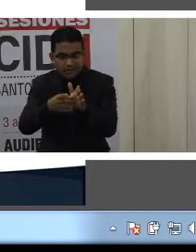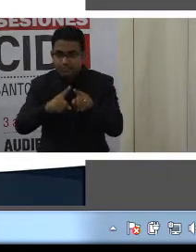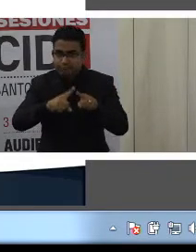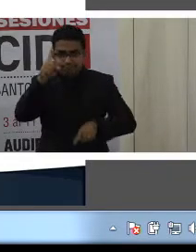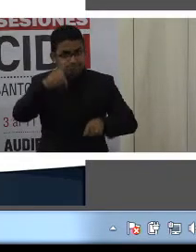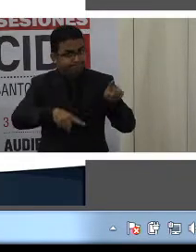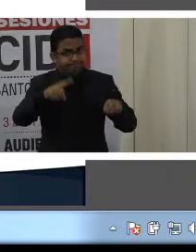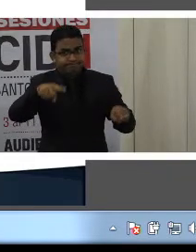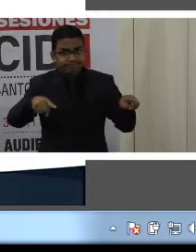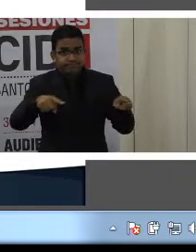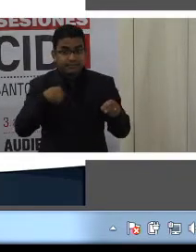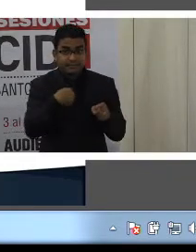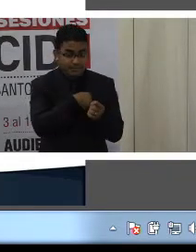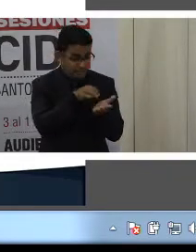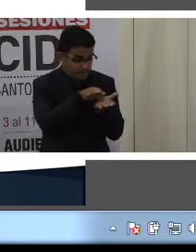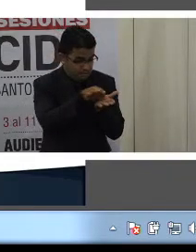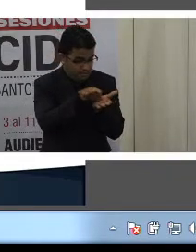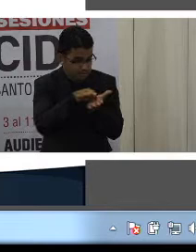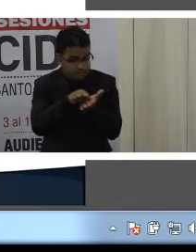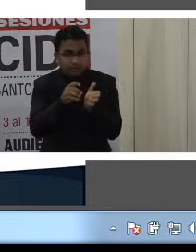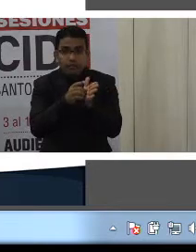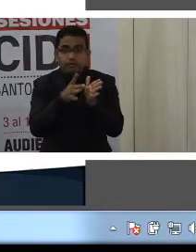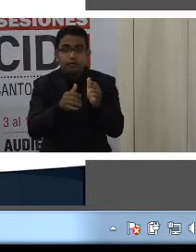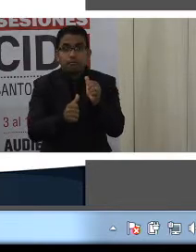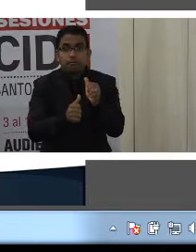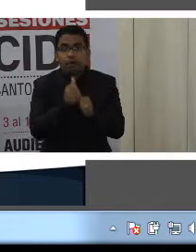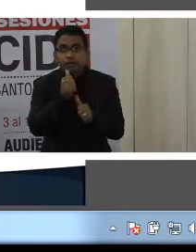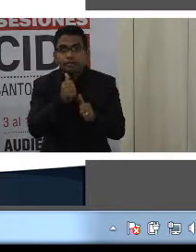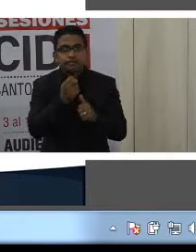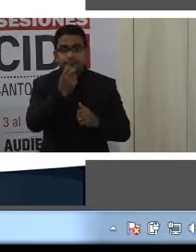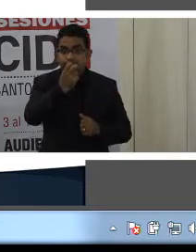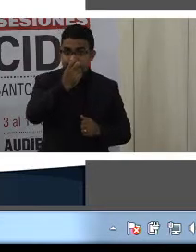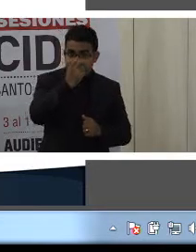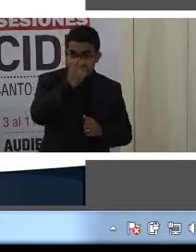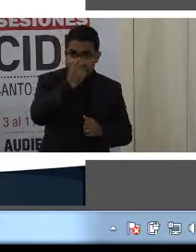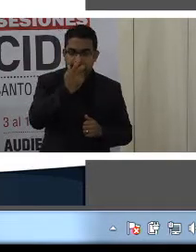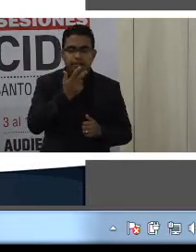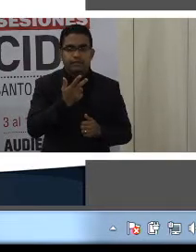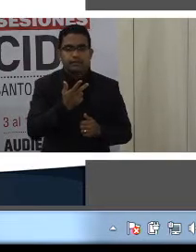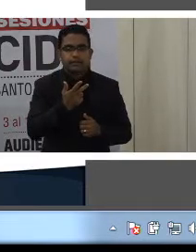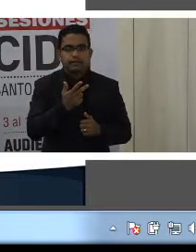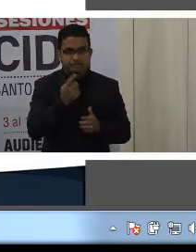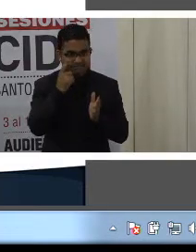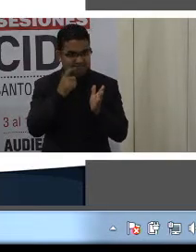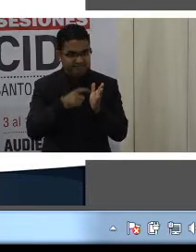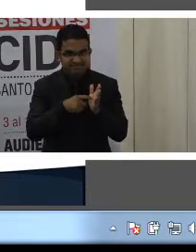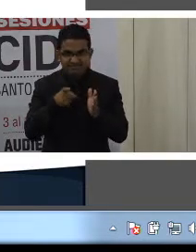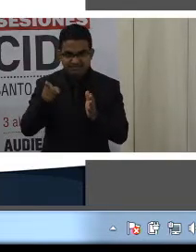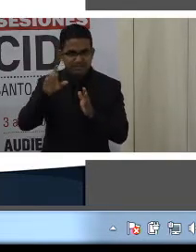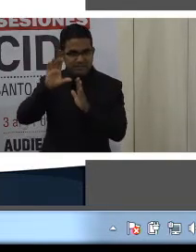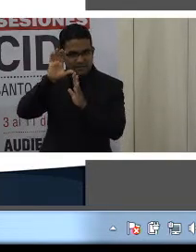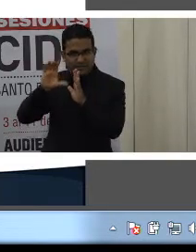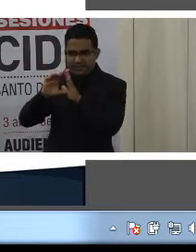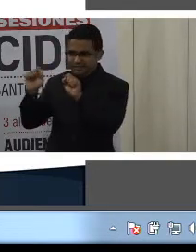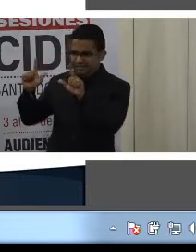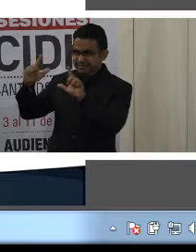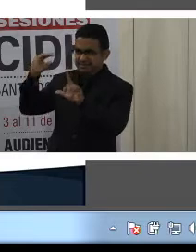frecuente en los datos del Censo es la discapacidad visual, tal como ustedes pueden ver allí en los datos